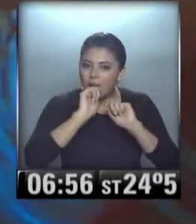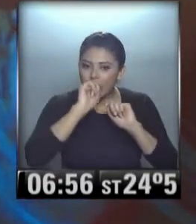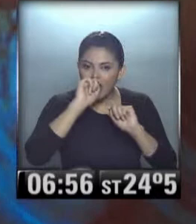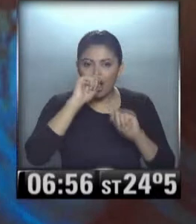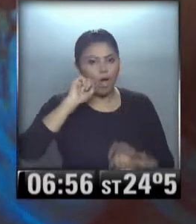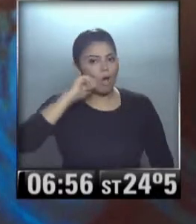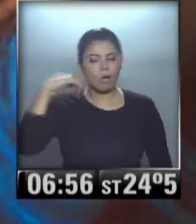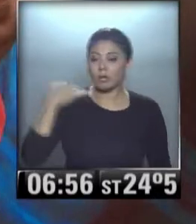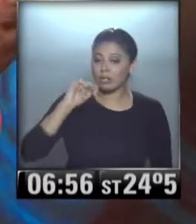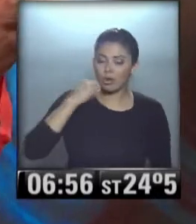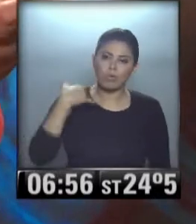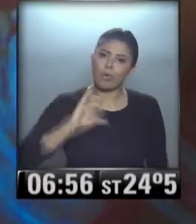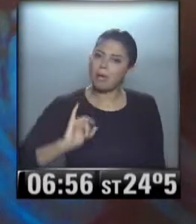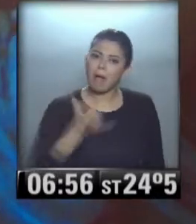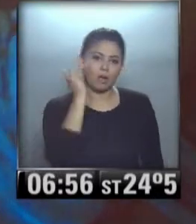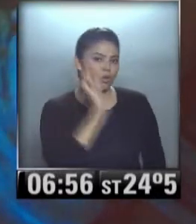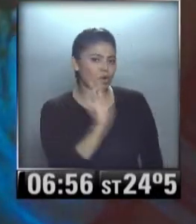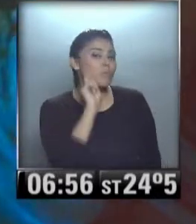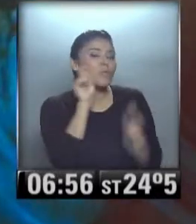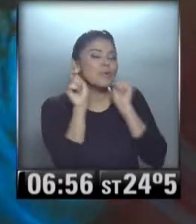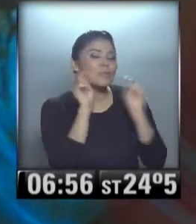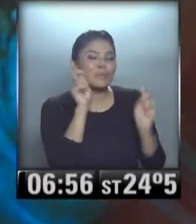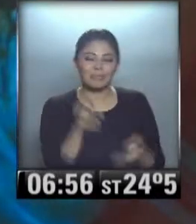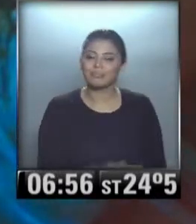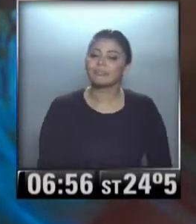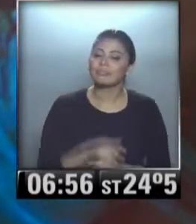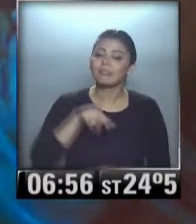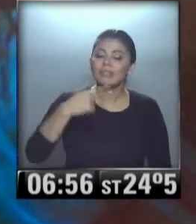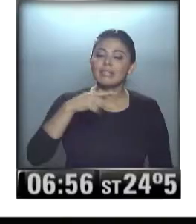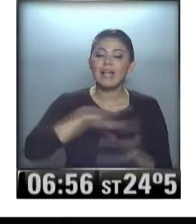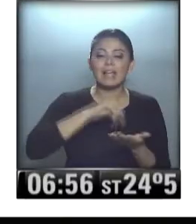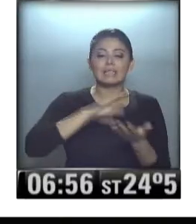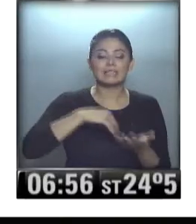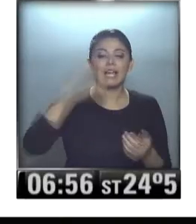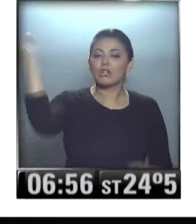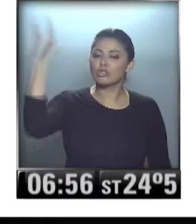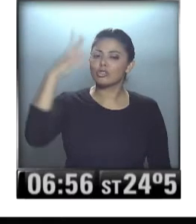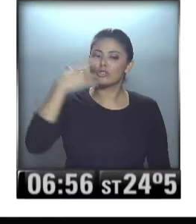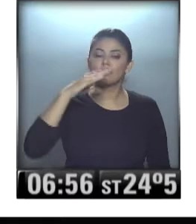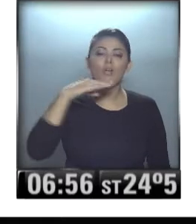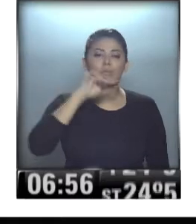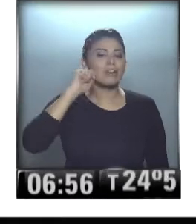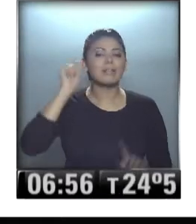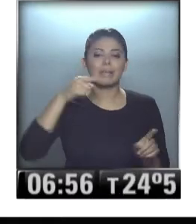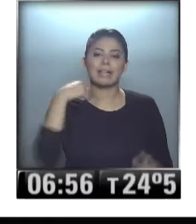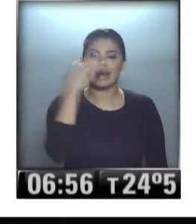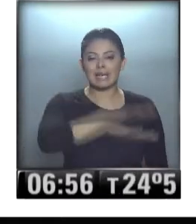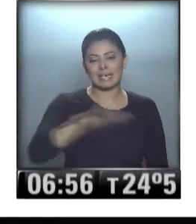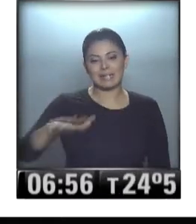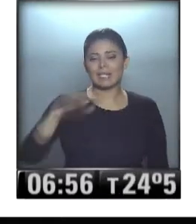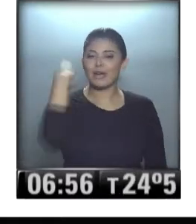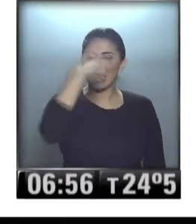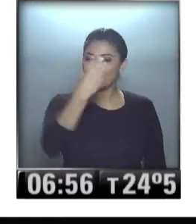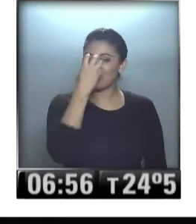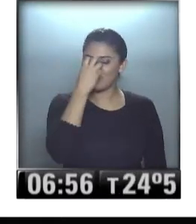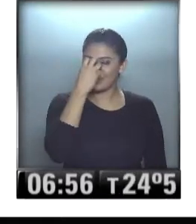Riquísimo. Ah, pero es el mejor membrillo, ¿eh? Besazos. Dicen, tierra de soles, de buen vino y también de chicos con estas caritas y esas narices de payaso